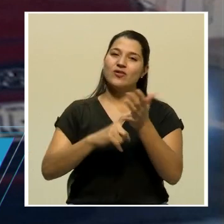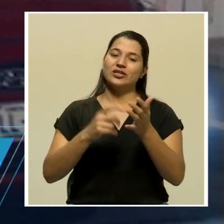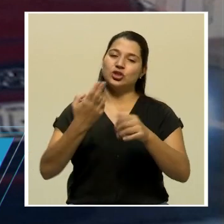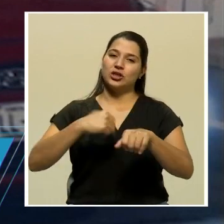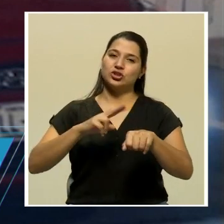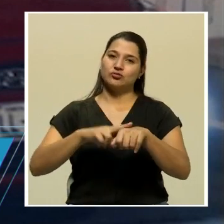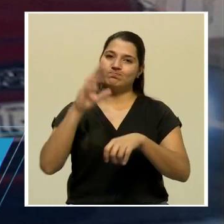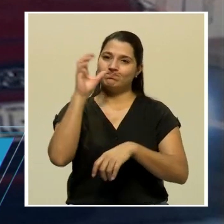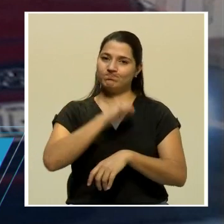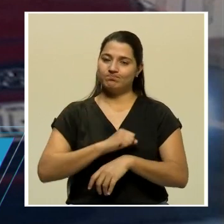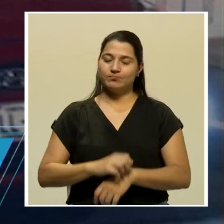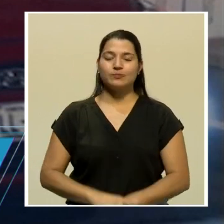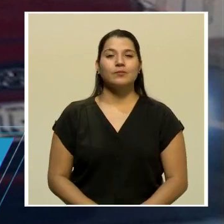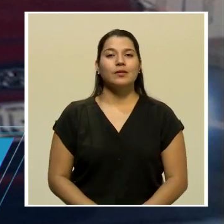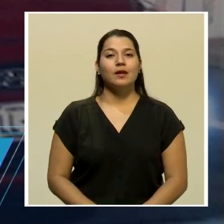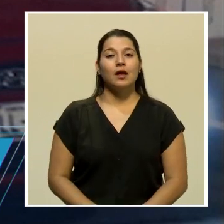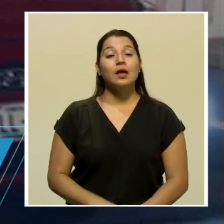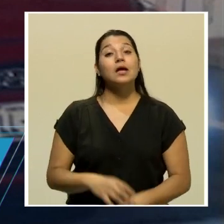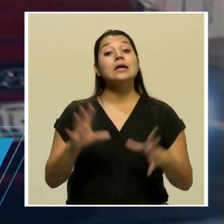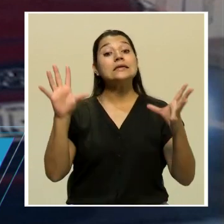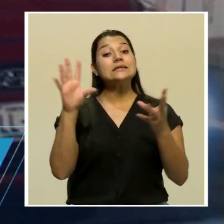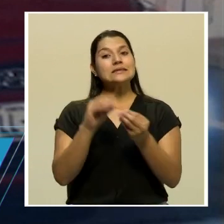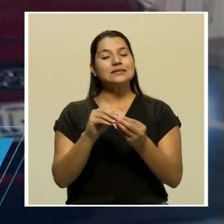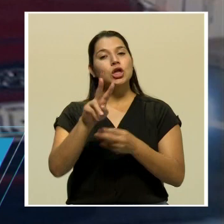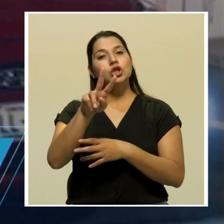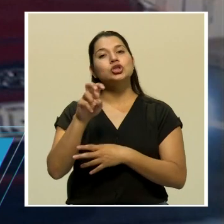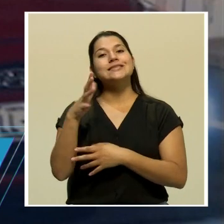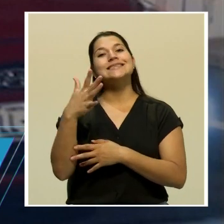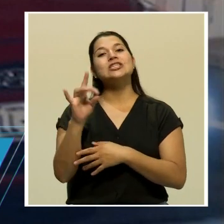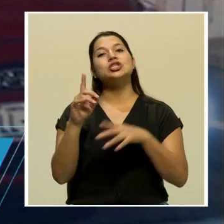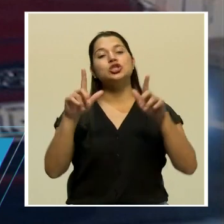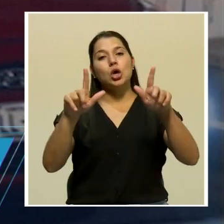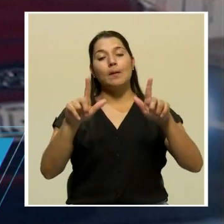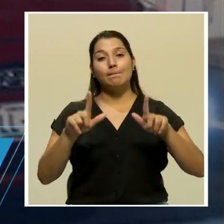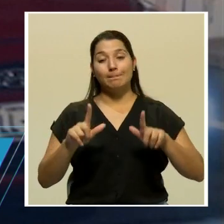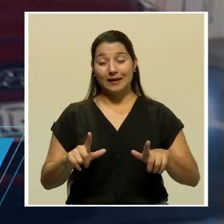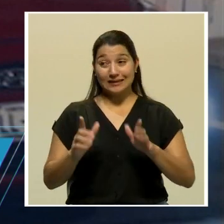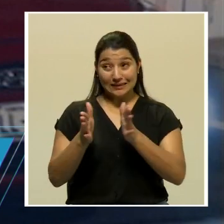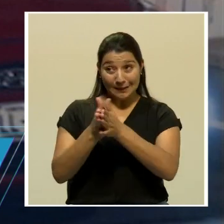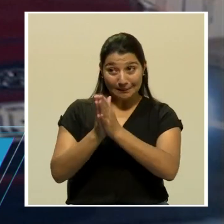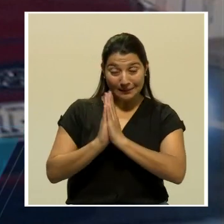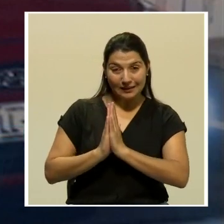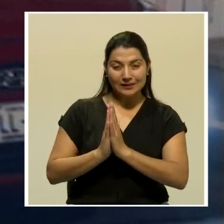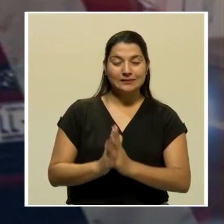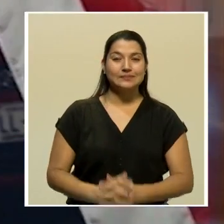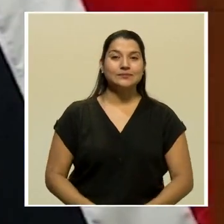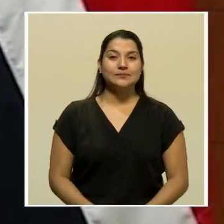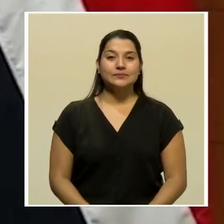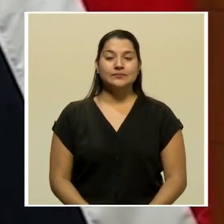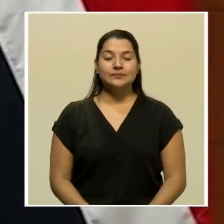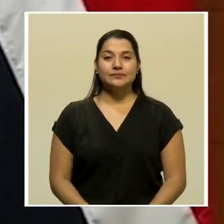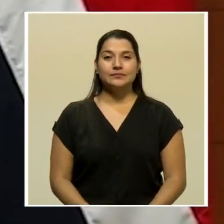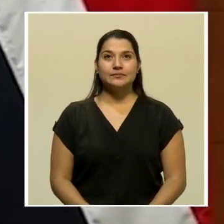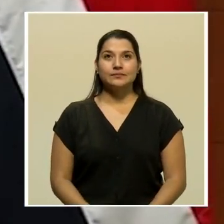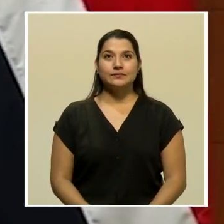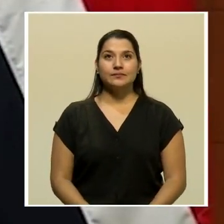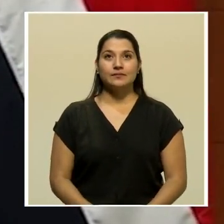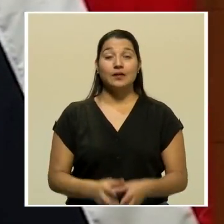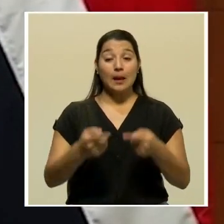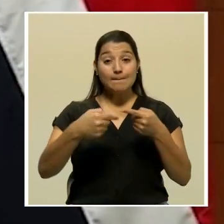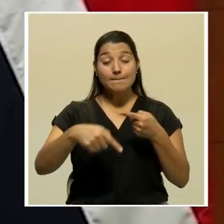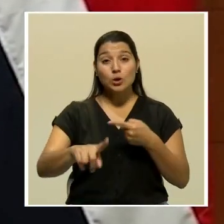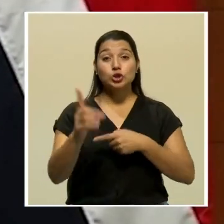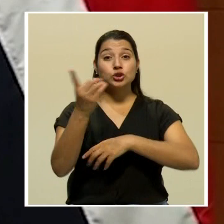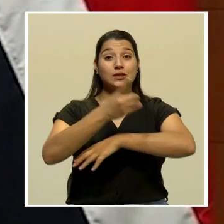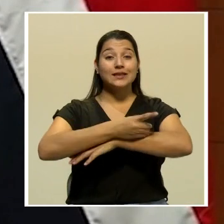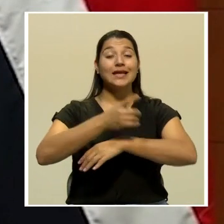más en esta condición para un total de 218 placas tramitadas irregularmente. En los próximos días